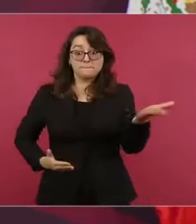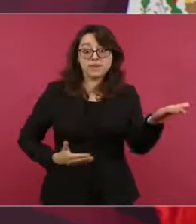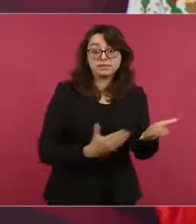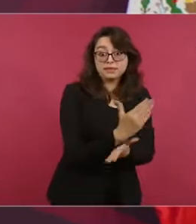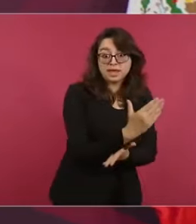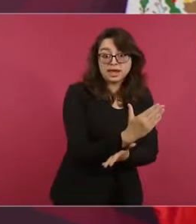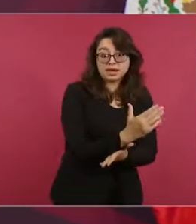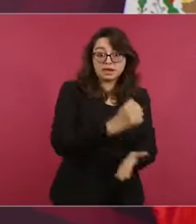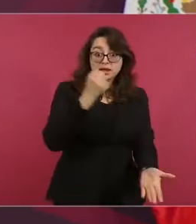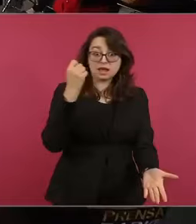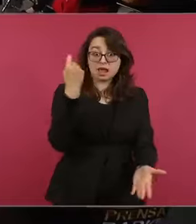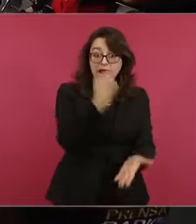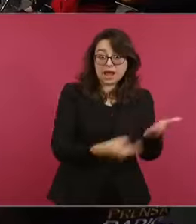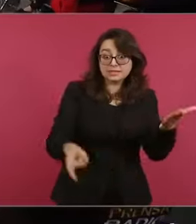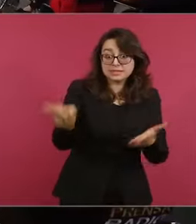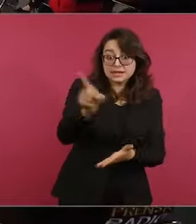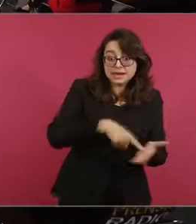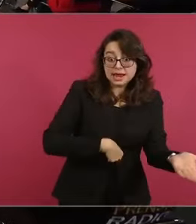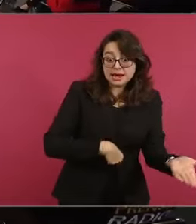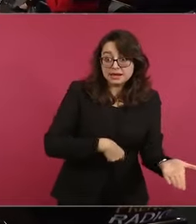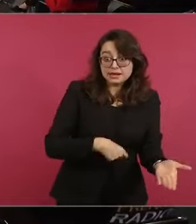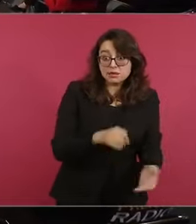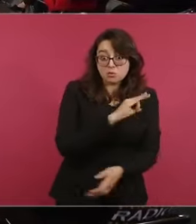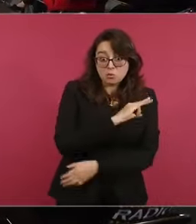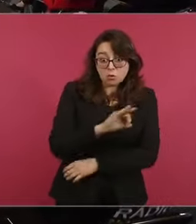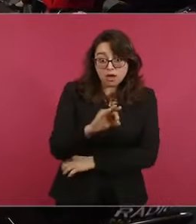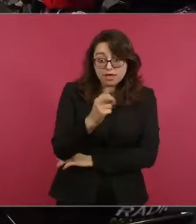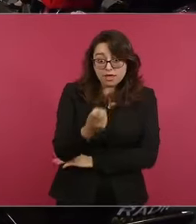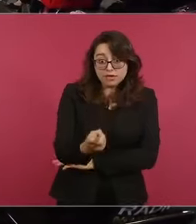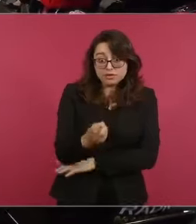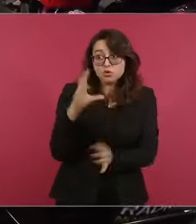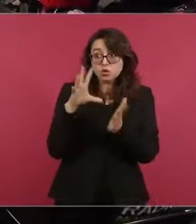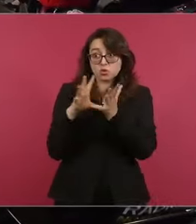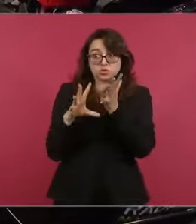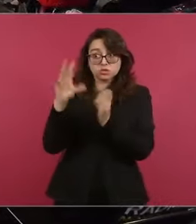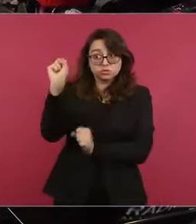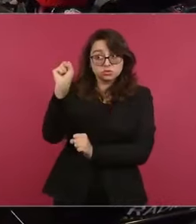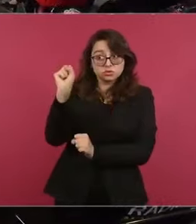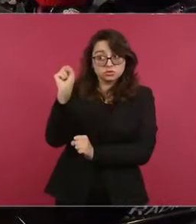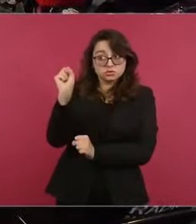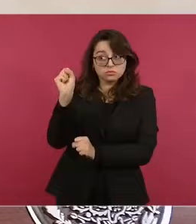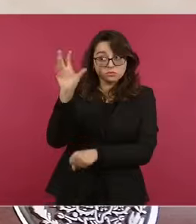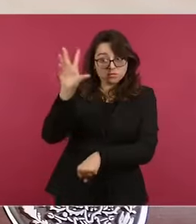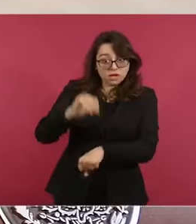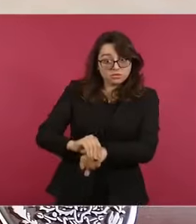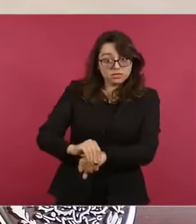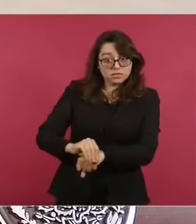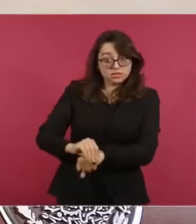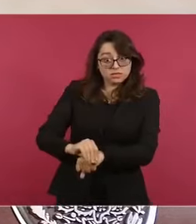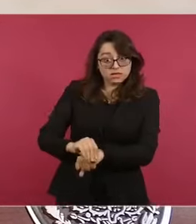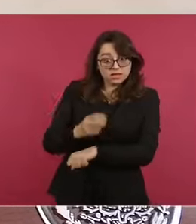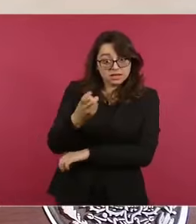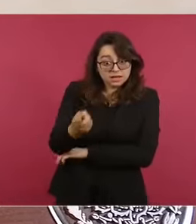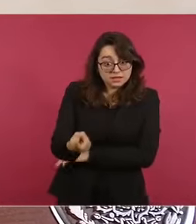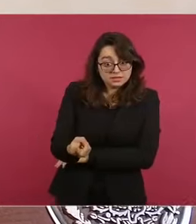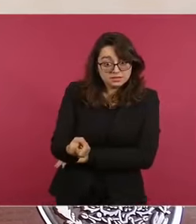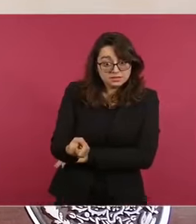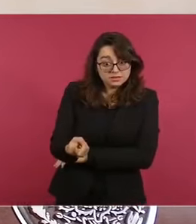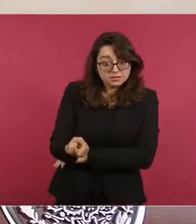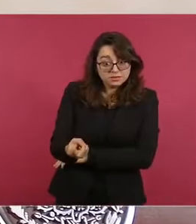van seguramente,